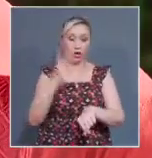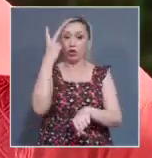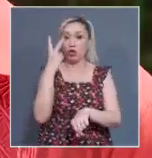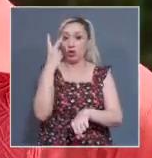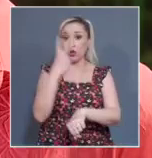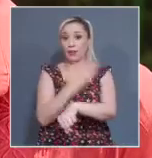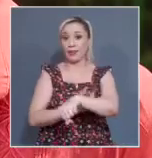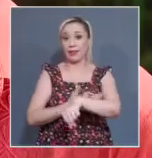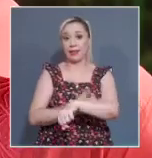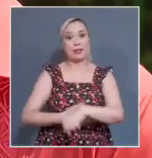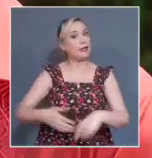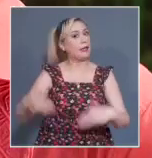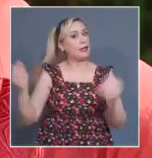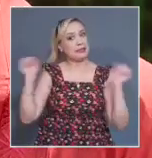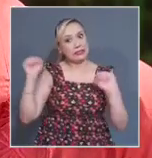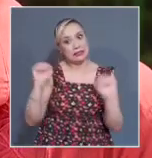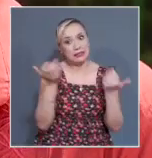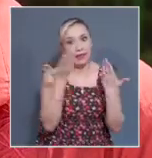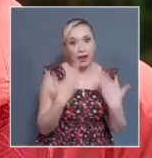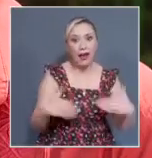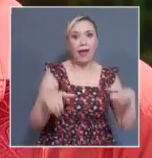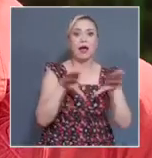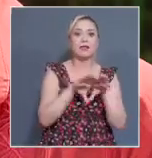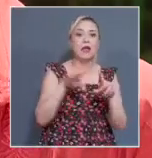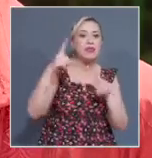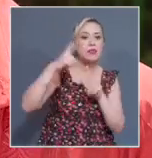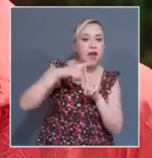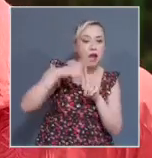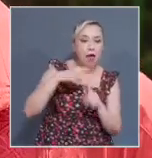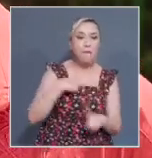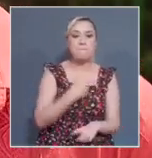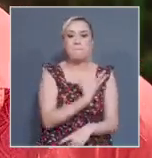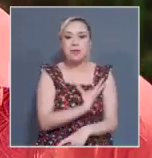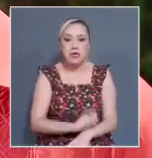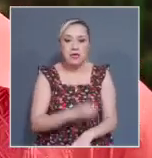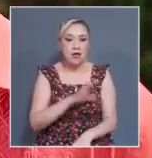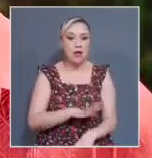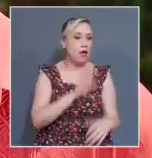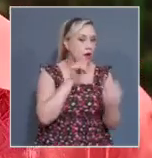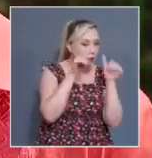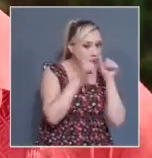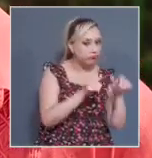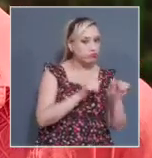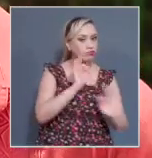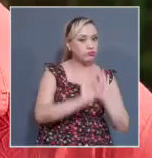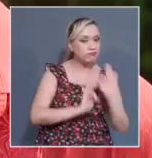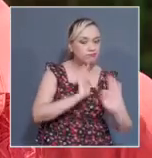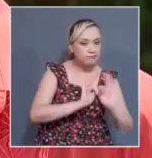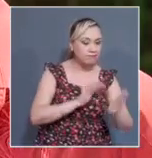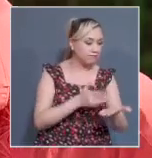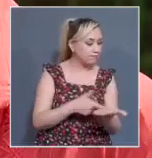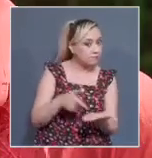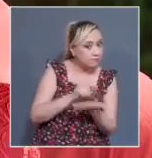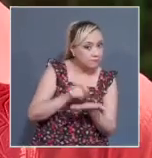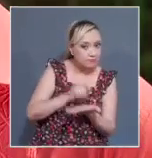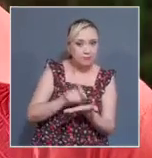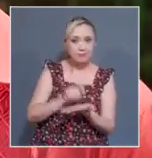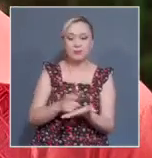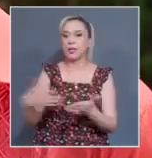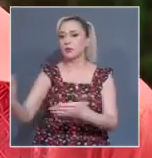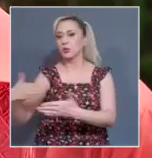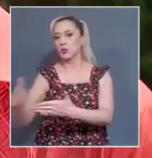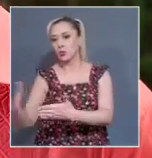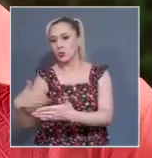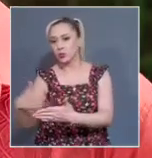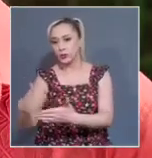llegar a casa, empezar a ver tareas con ella, empezar a guisar, empezar a hacer